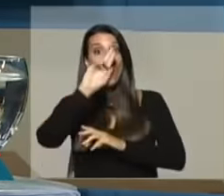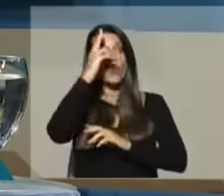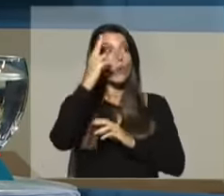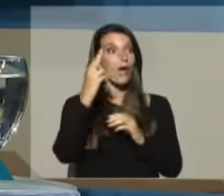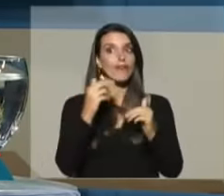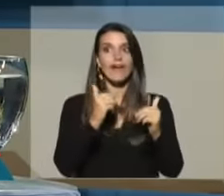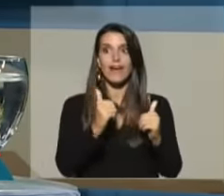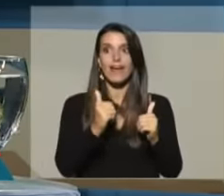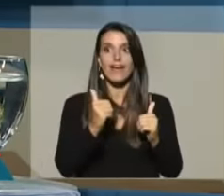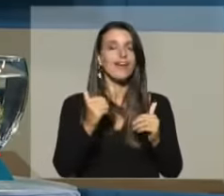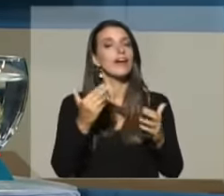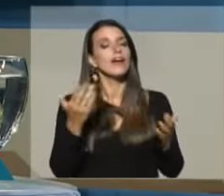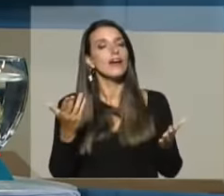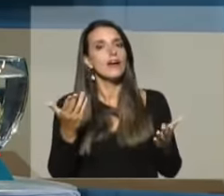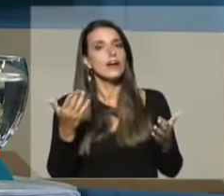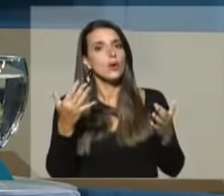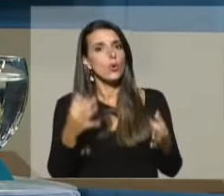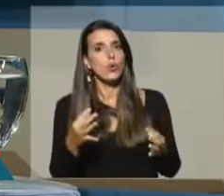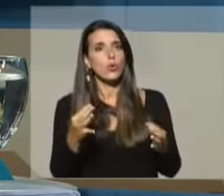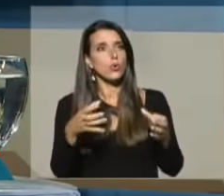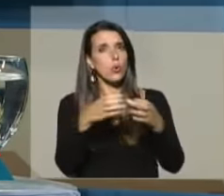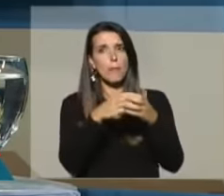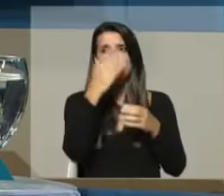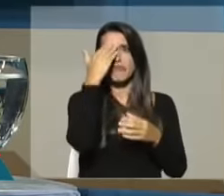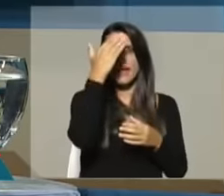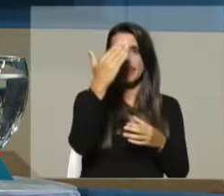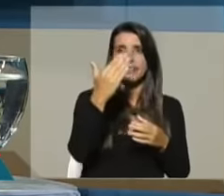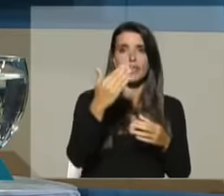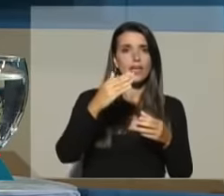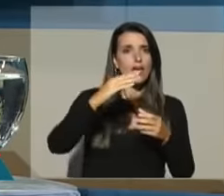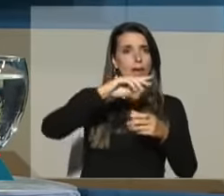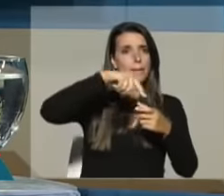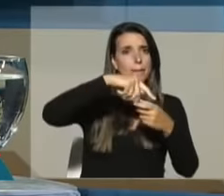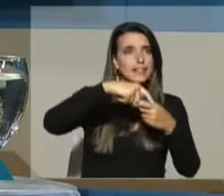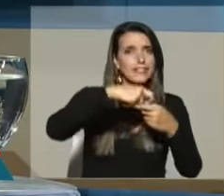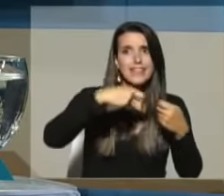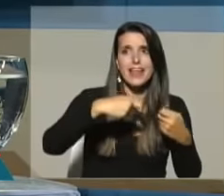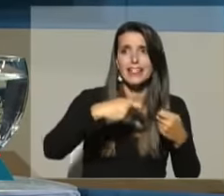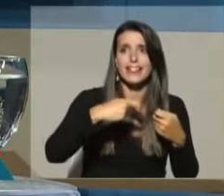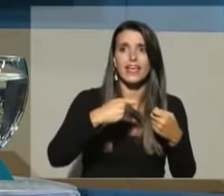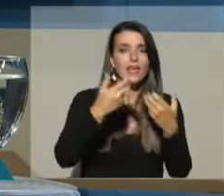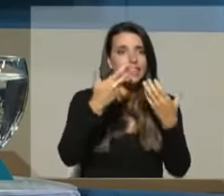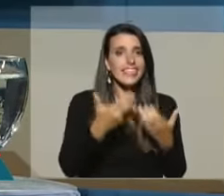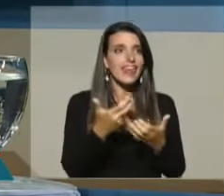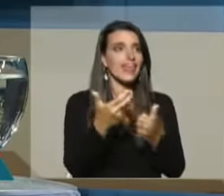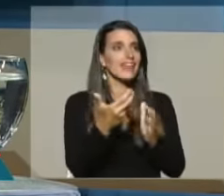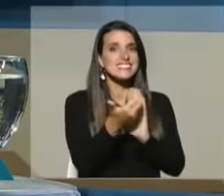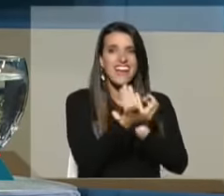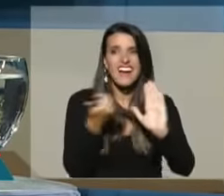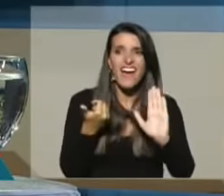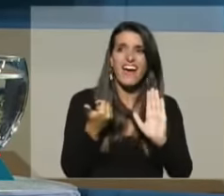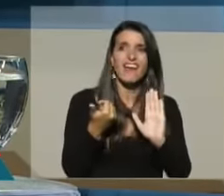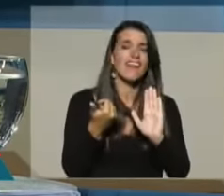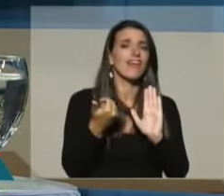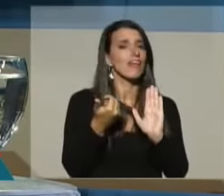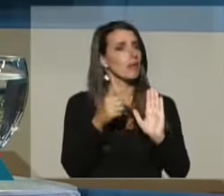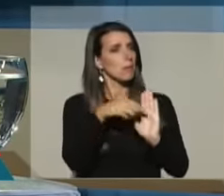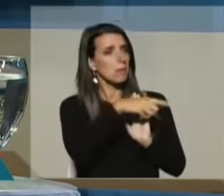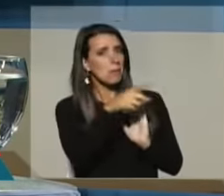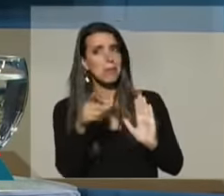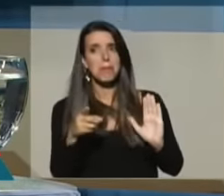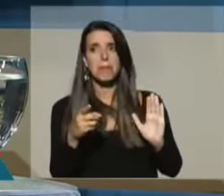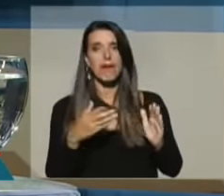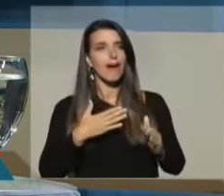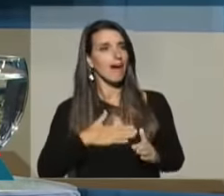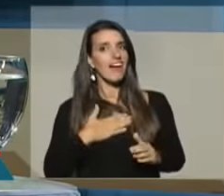perjudicados a la oposición, al Frente Amplio, al PIT-CNT, a los que pretenden derogar estos artículos parecería ser que eso no